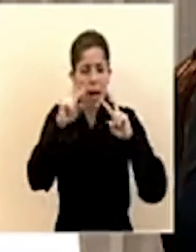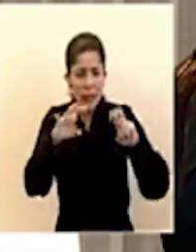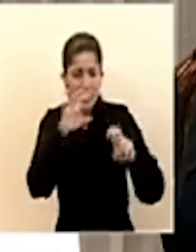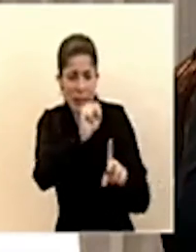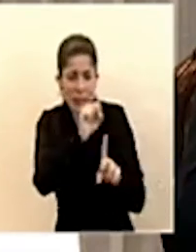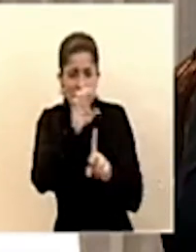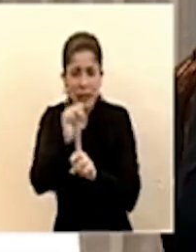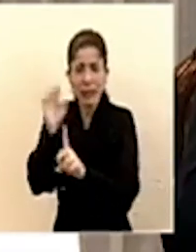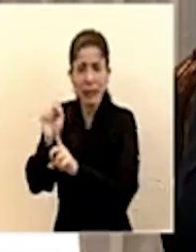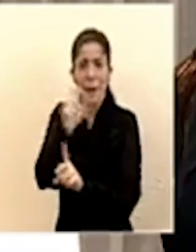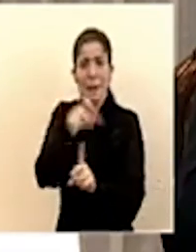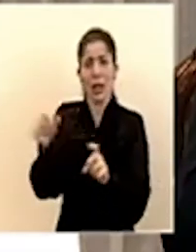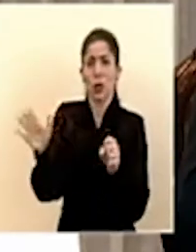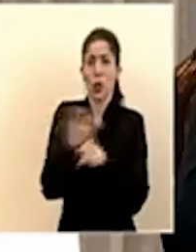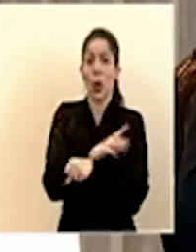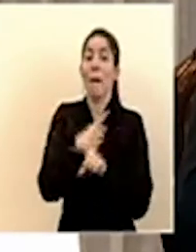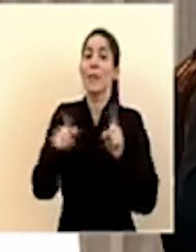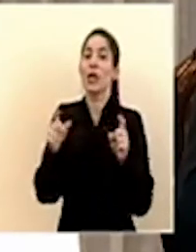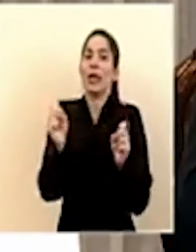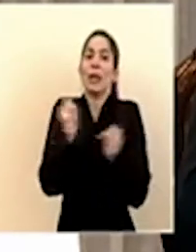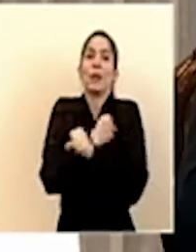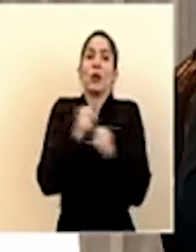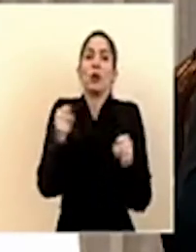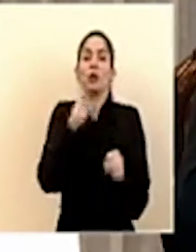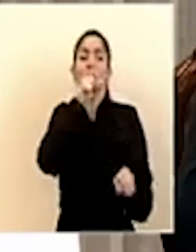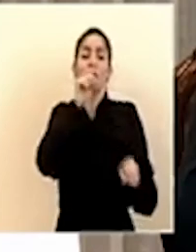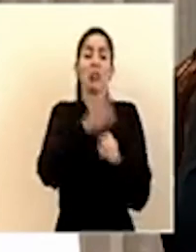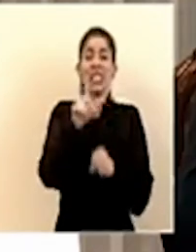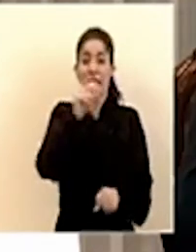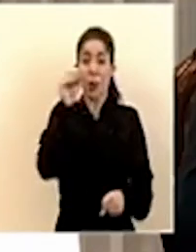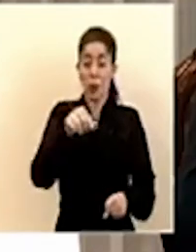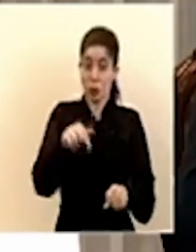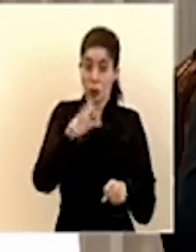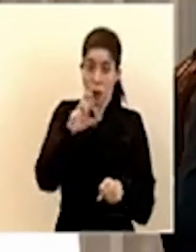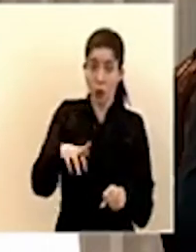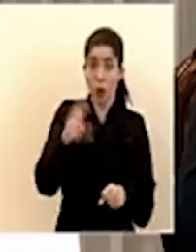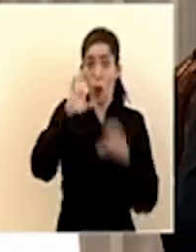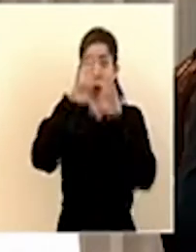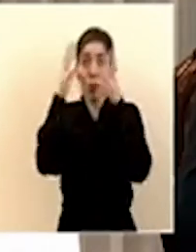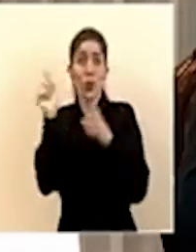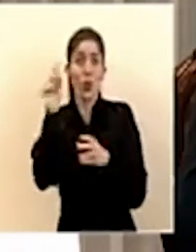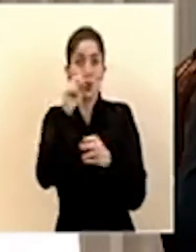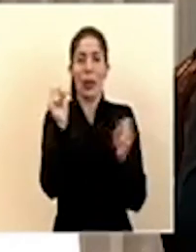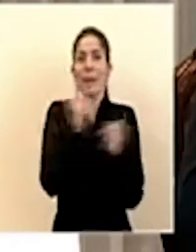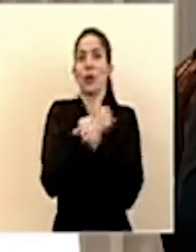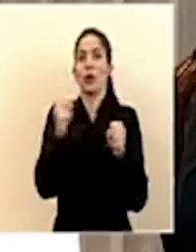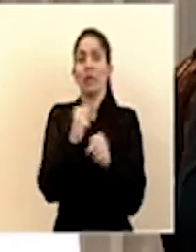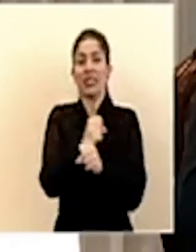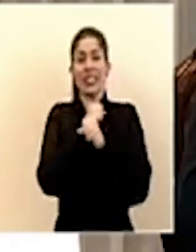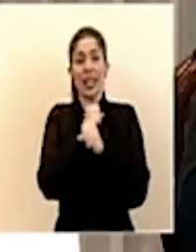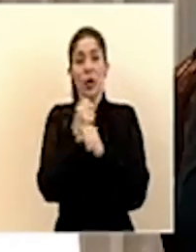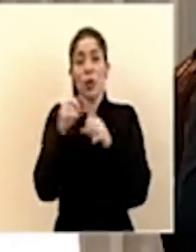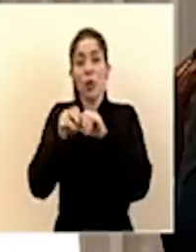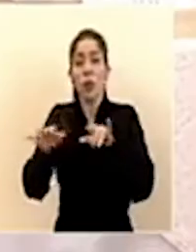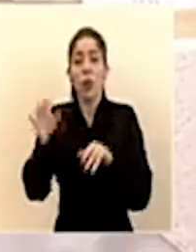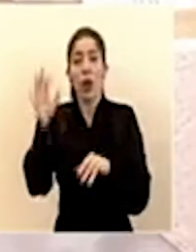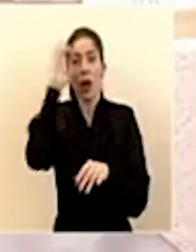todos los que vayamos detectando pero es imposible asegurar y garantizar ni en Costa Rica ni en cualquier parte del mundo que no haya transmisión no detectada